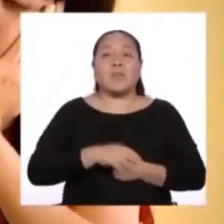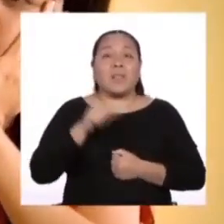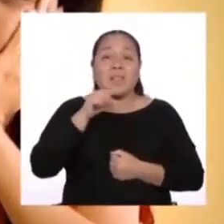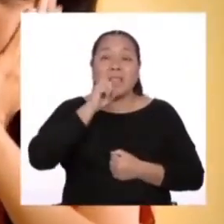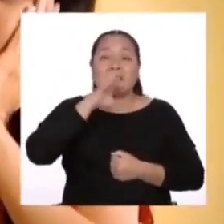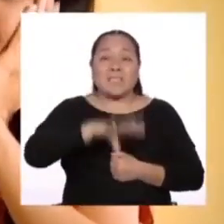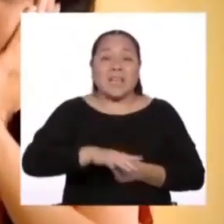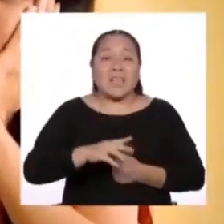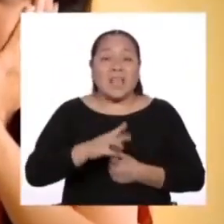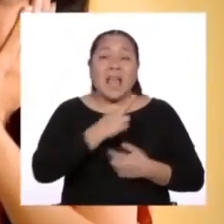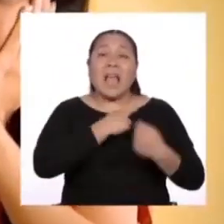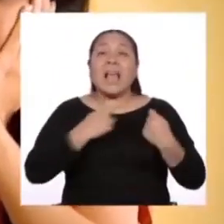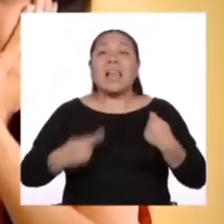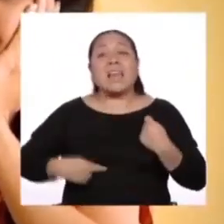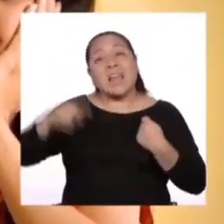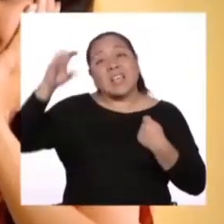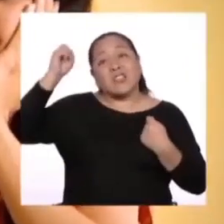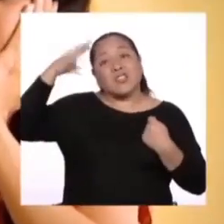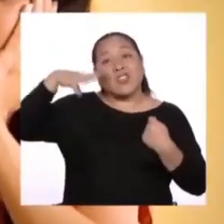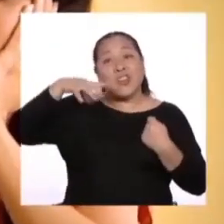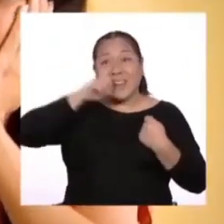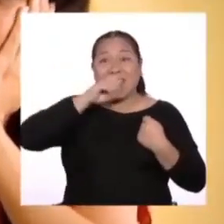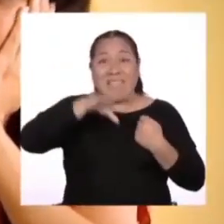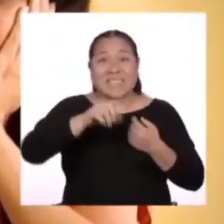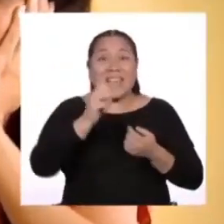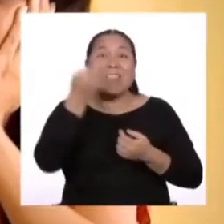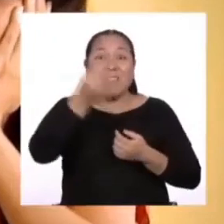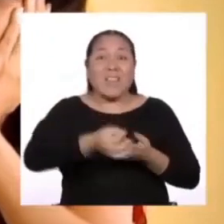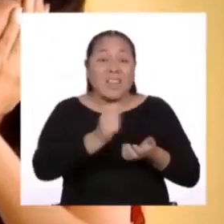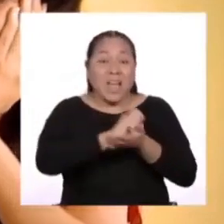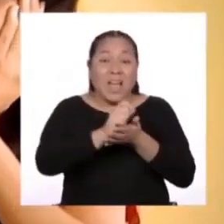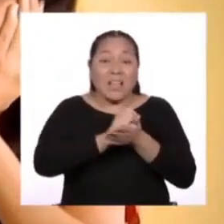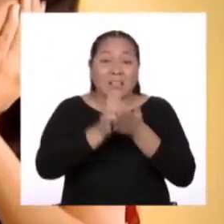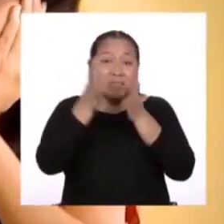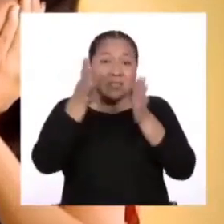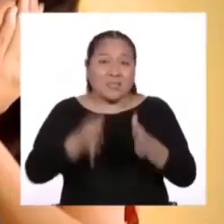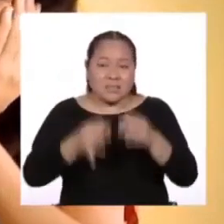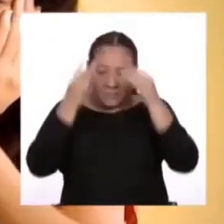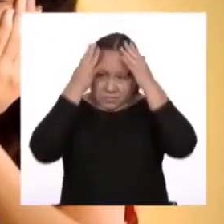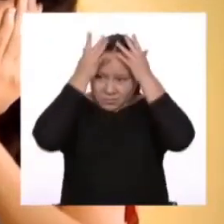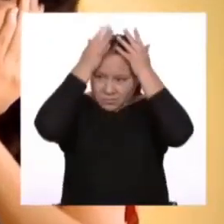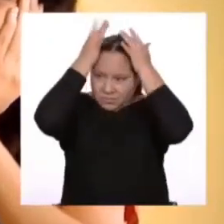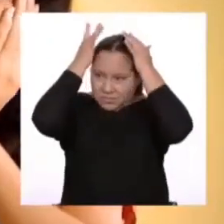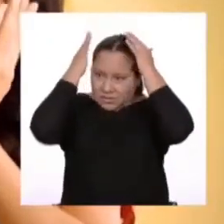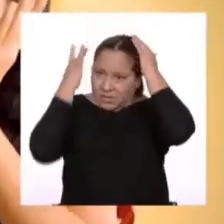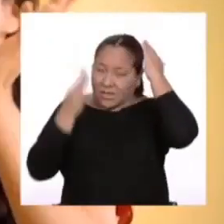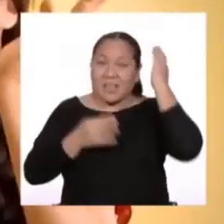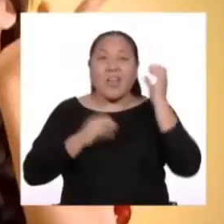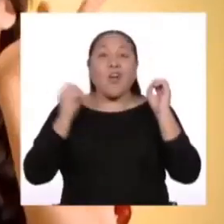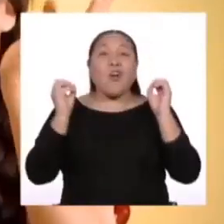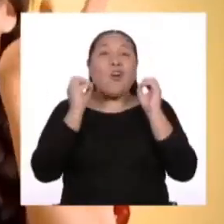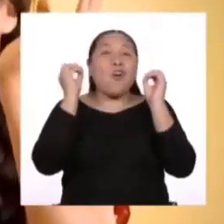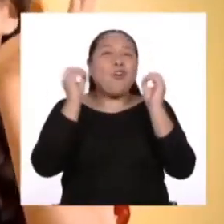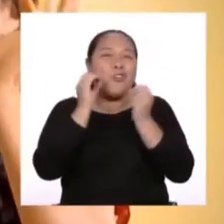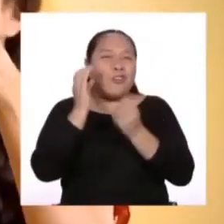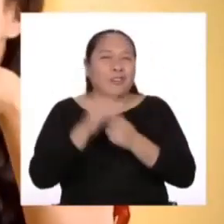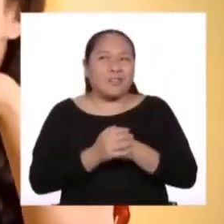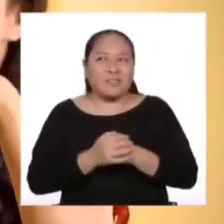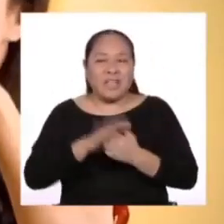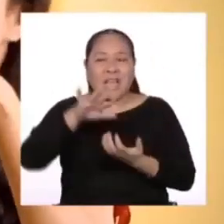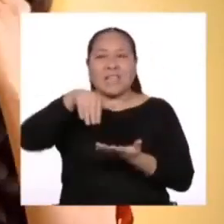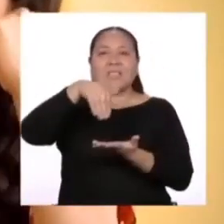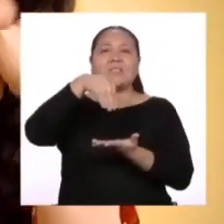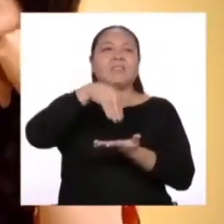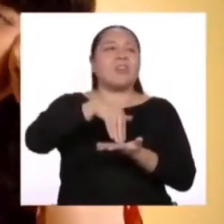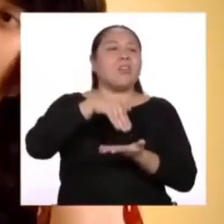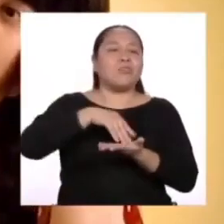rey sol. Entonces no está muy lejos de ser en realidad este dibujo de cabellos dorados, ¿no? Que es como que el centro